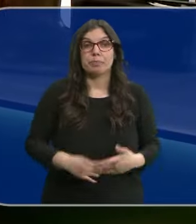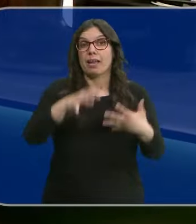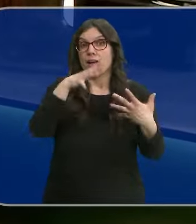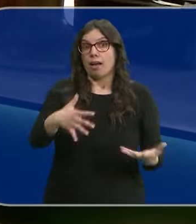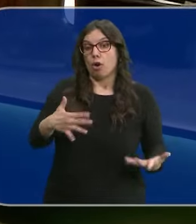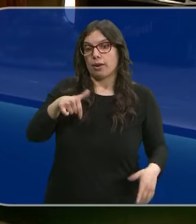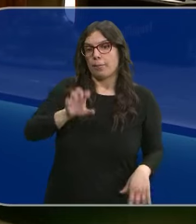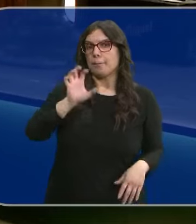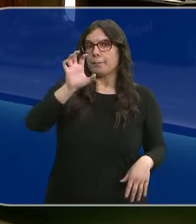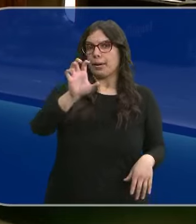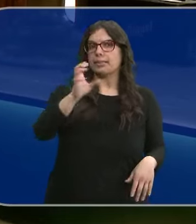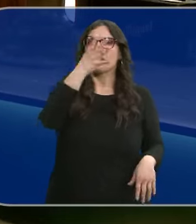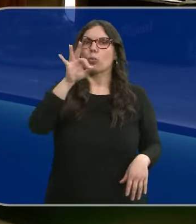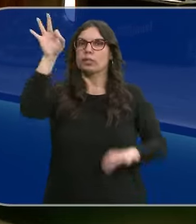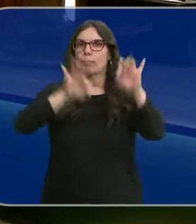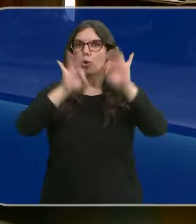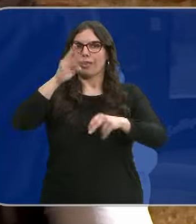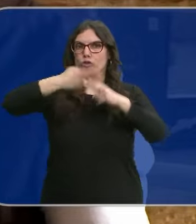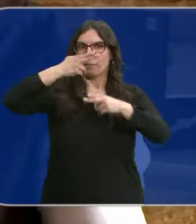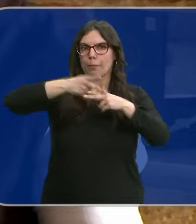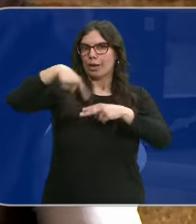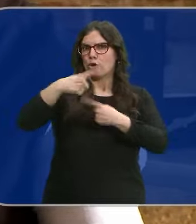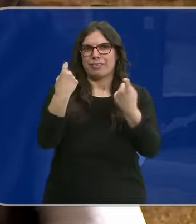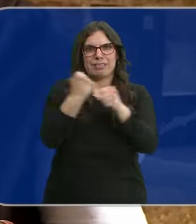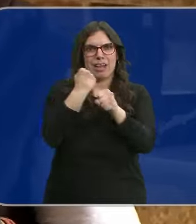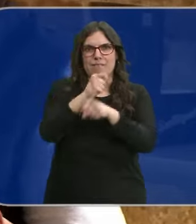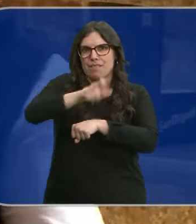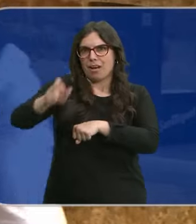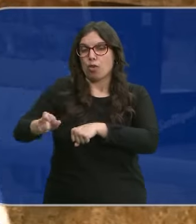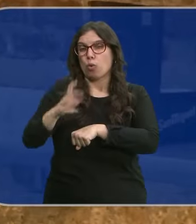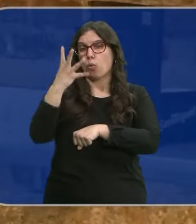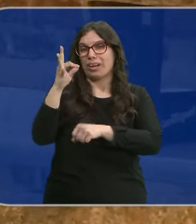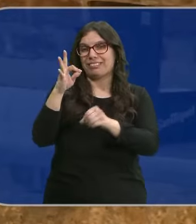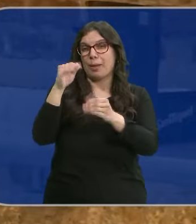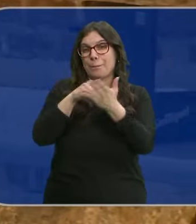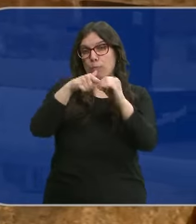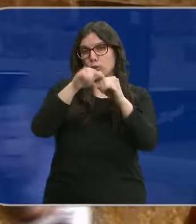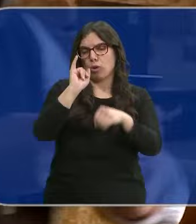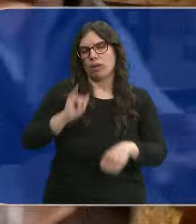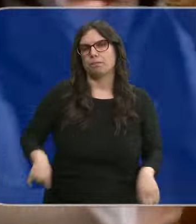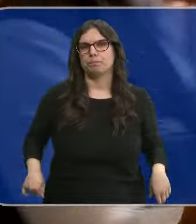Actualmente, en nuestro país, la mitad de los establecimientos necesita trabajadores. Hay unas 40.000 vacantes.